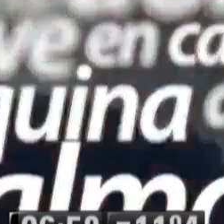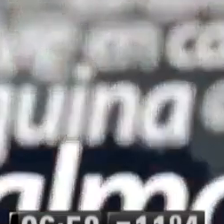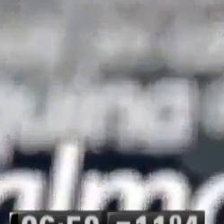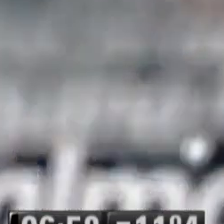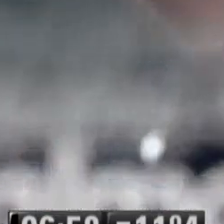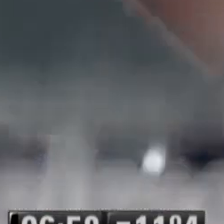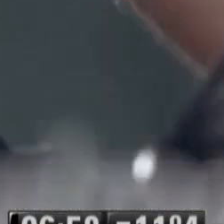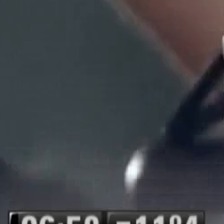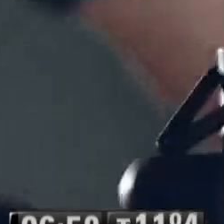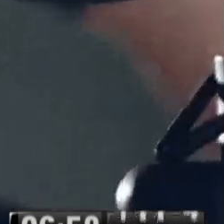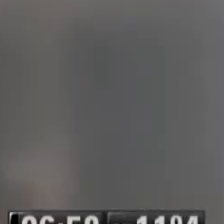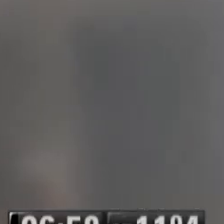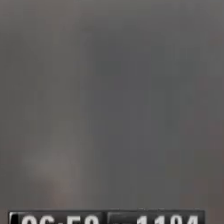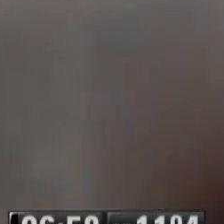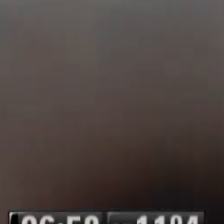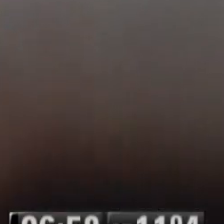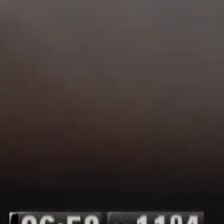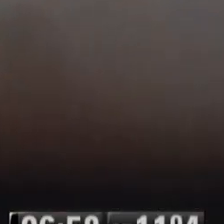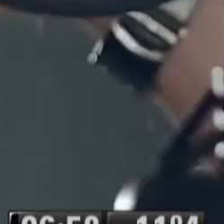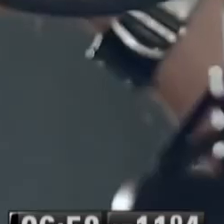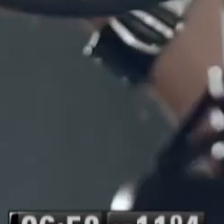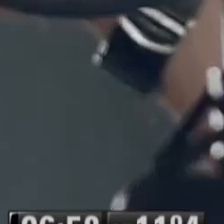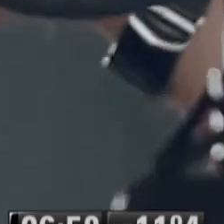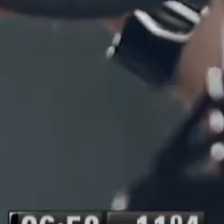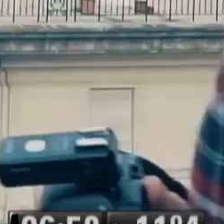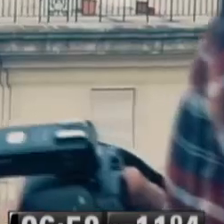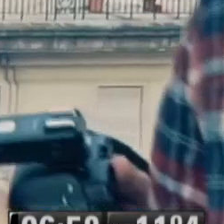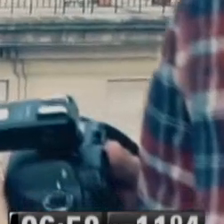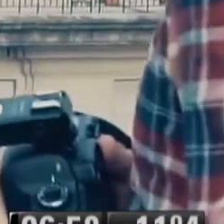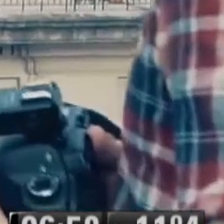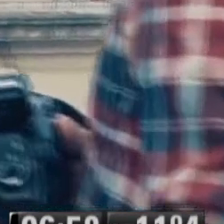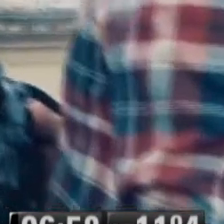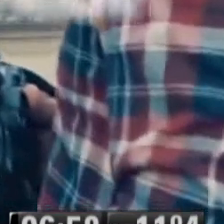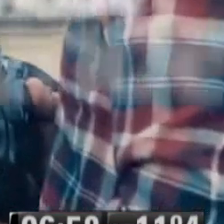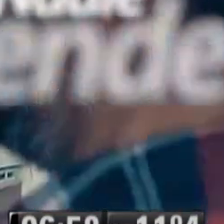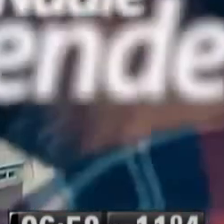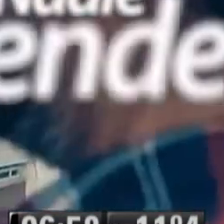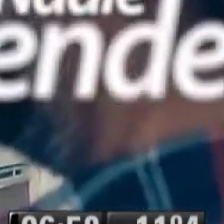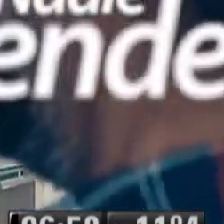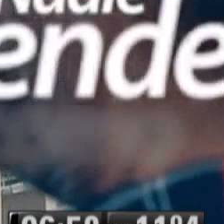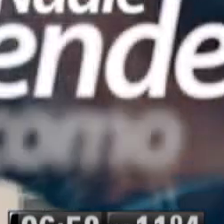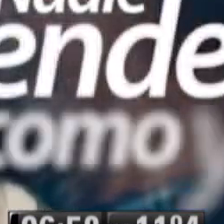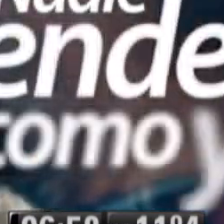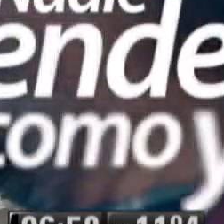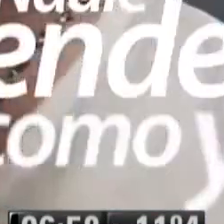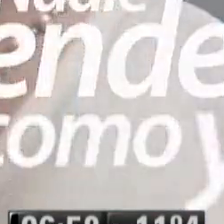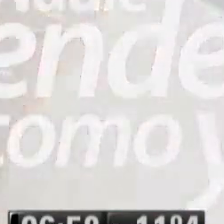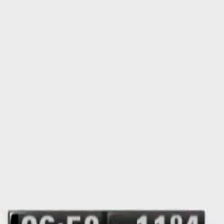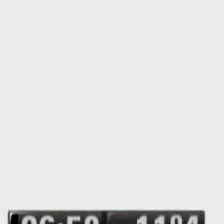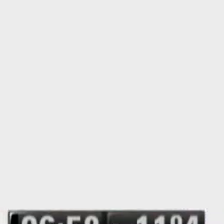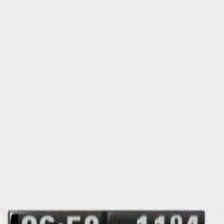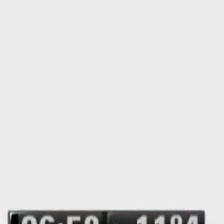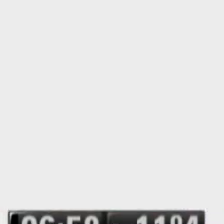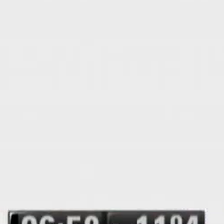y me ataca en lo escuchar. Tu voz en las mañanas, nadie entiende tanto como